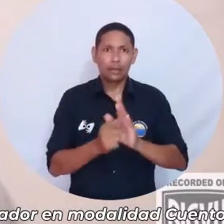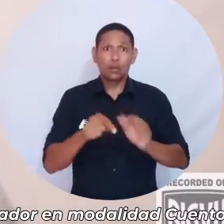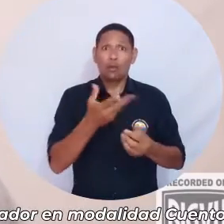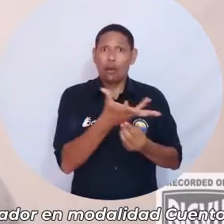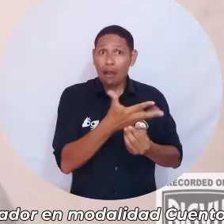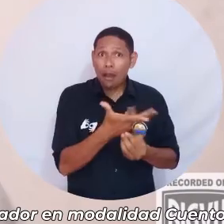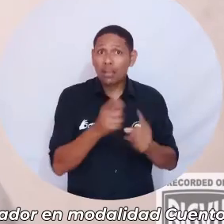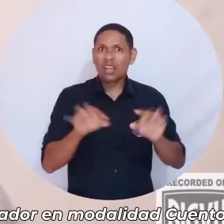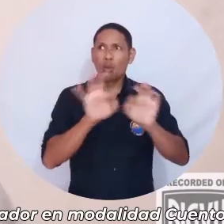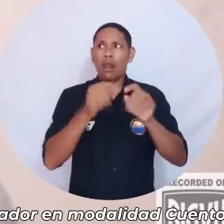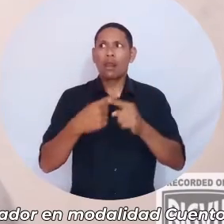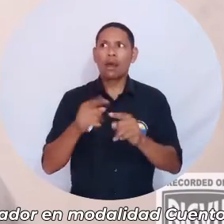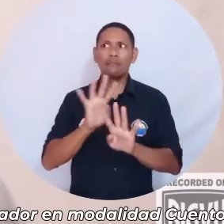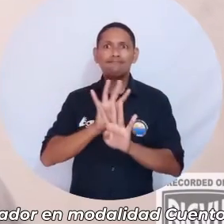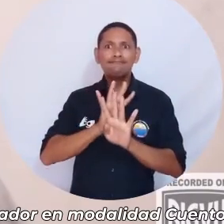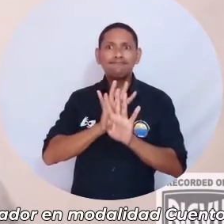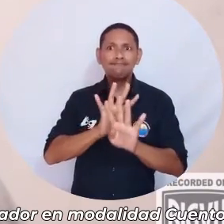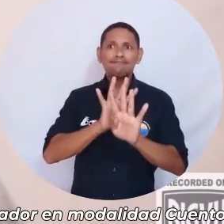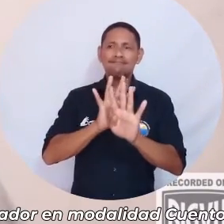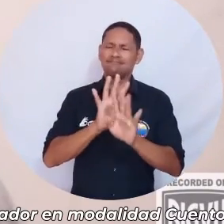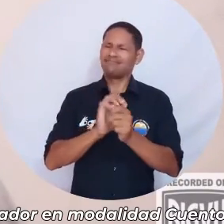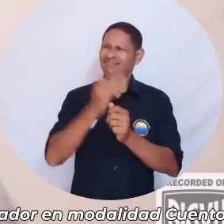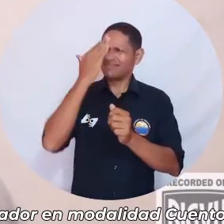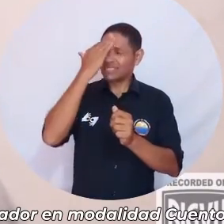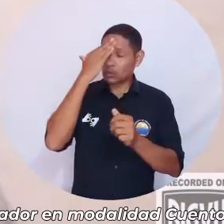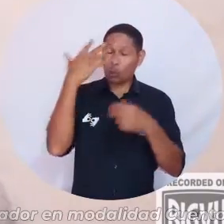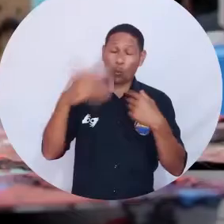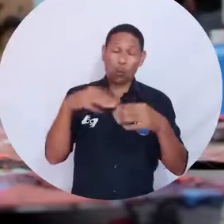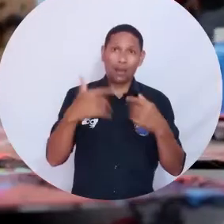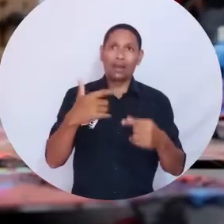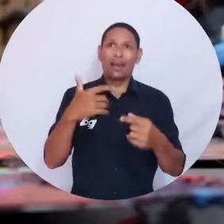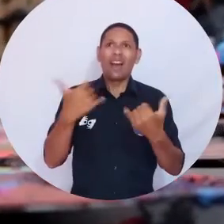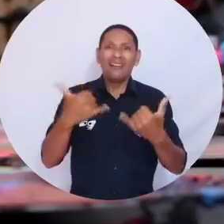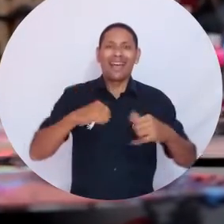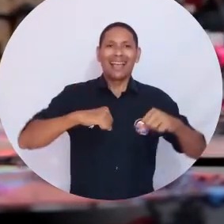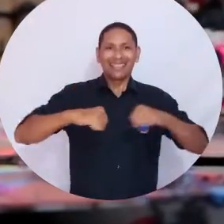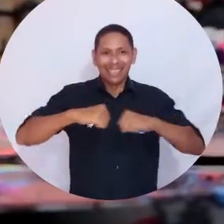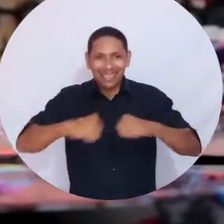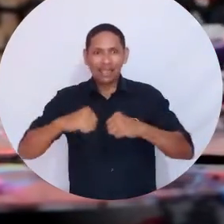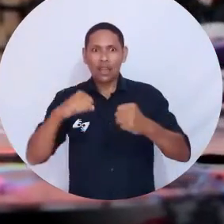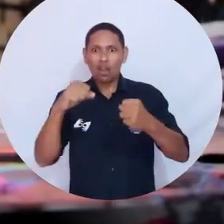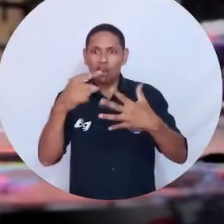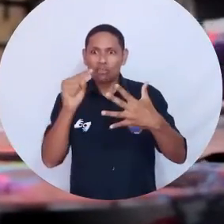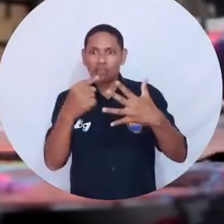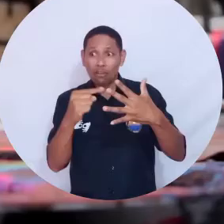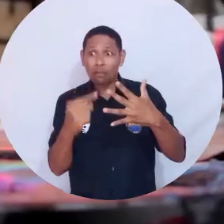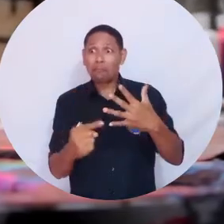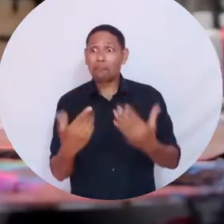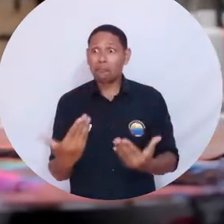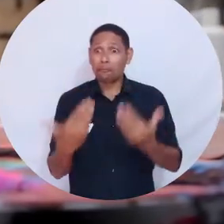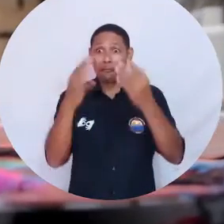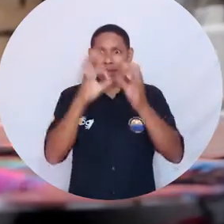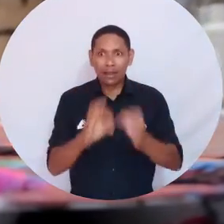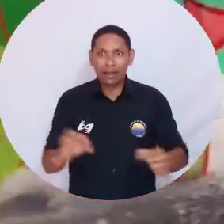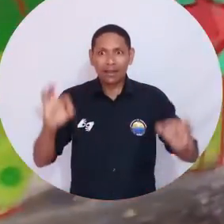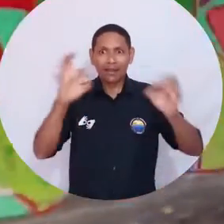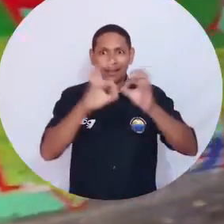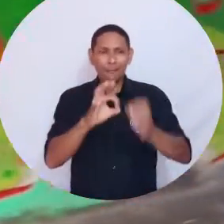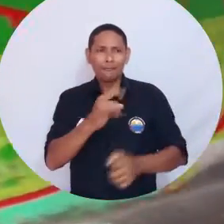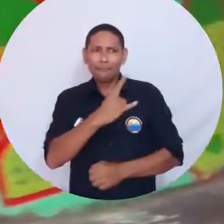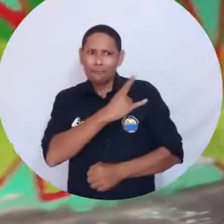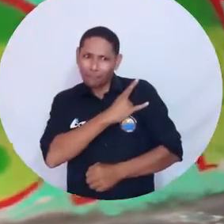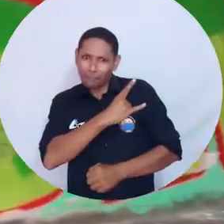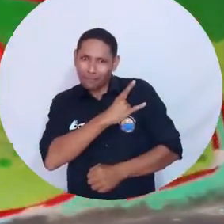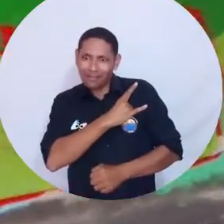todo, sino una protesta contra la horrible inclemencia de la vida? Este tipo de actividades artísticas y culturales impulsadas por